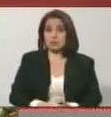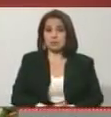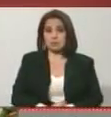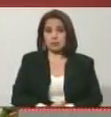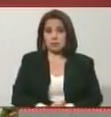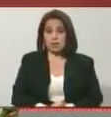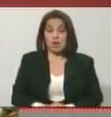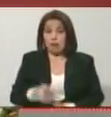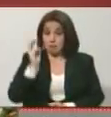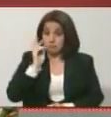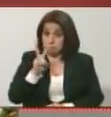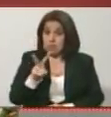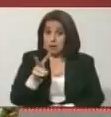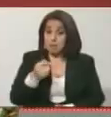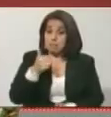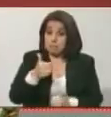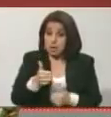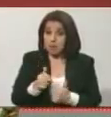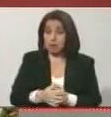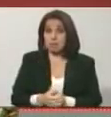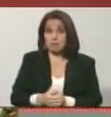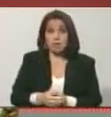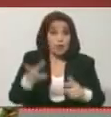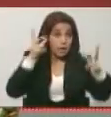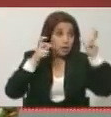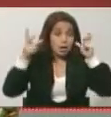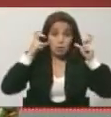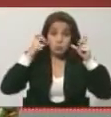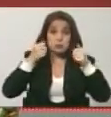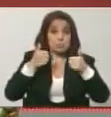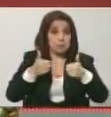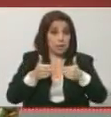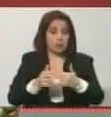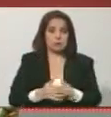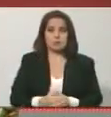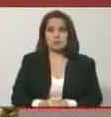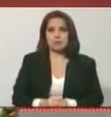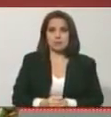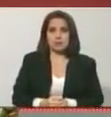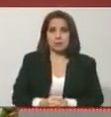ojo, que vea. Y el que tenga oído, que escuche y tome nota.